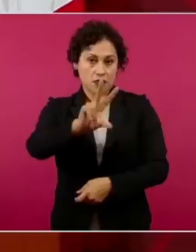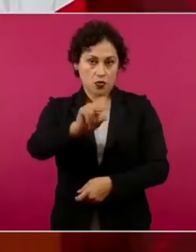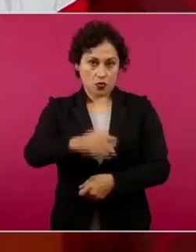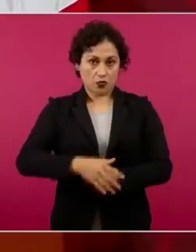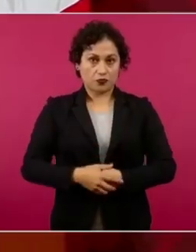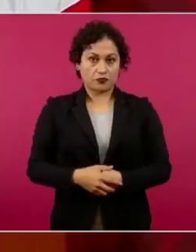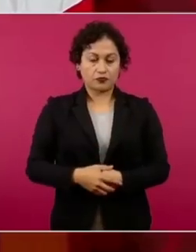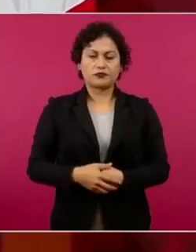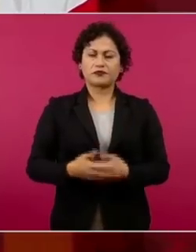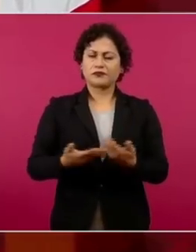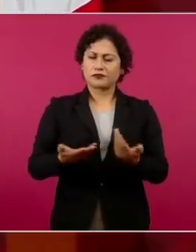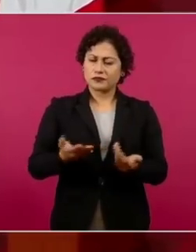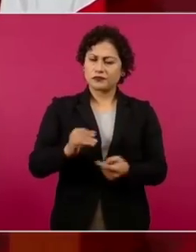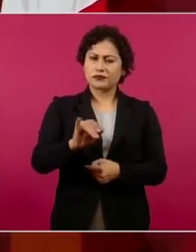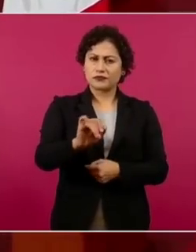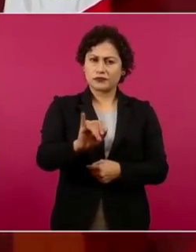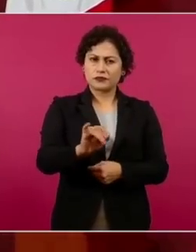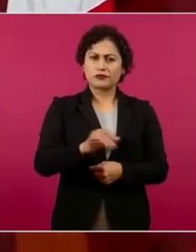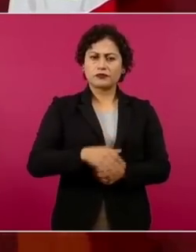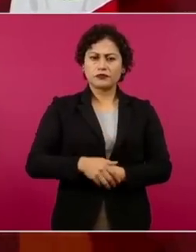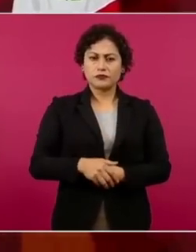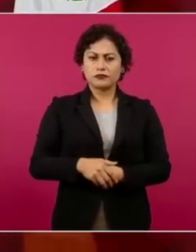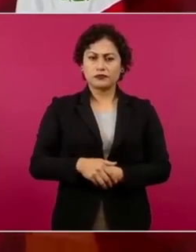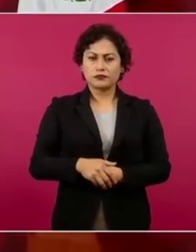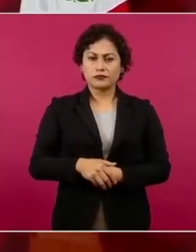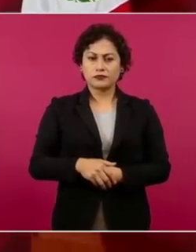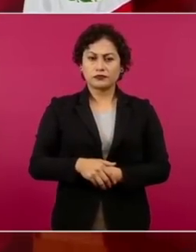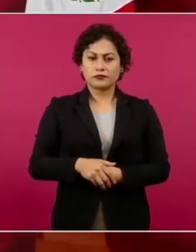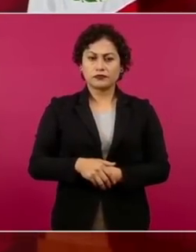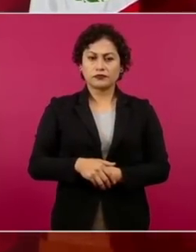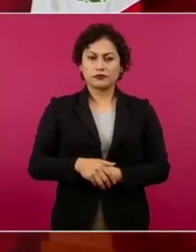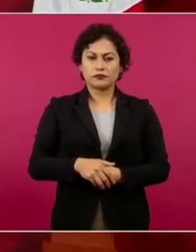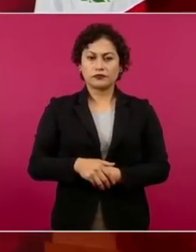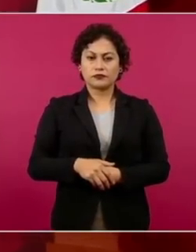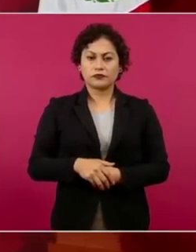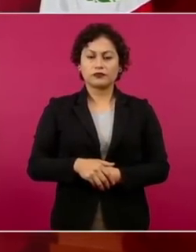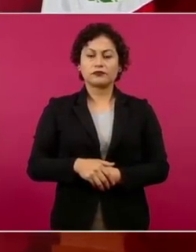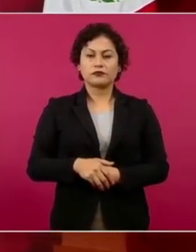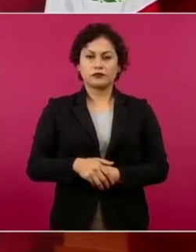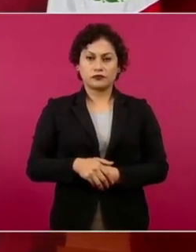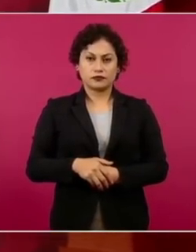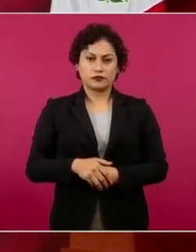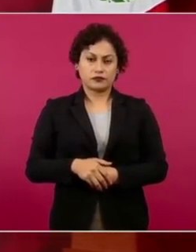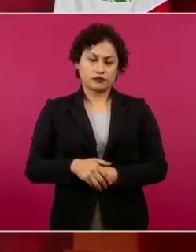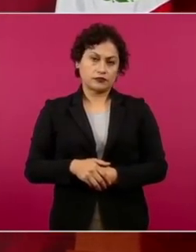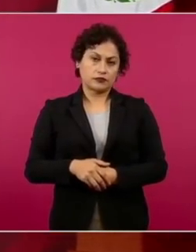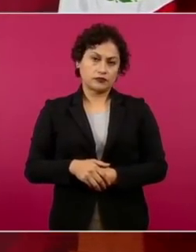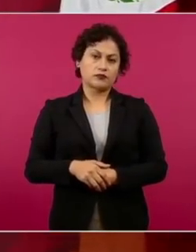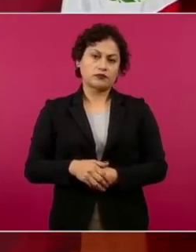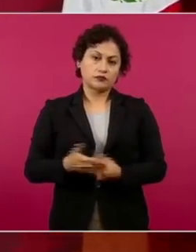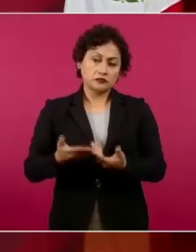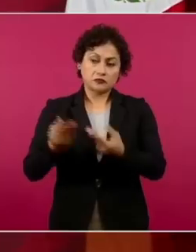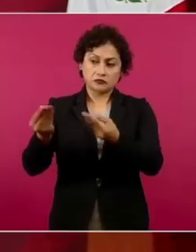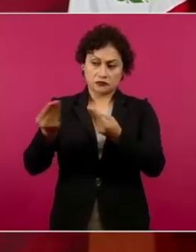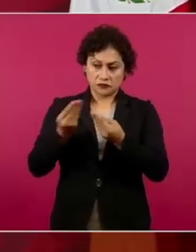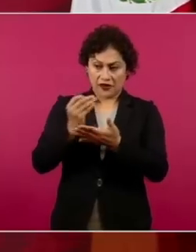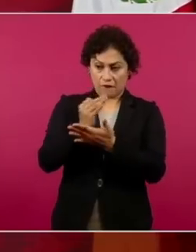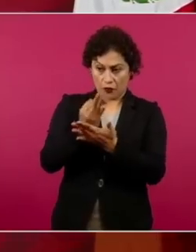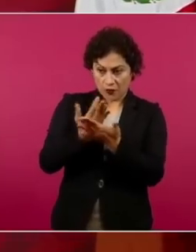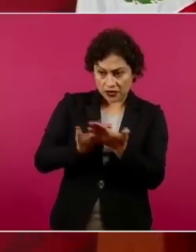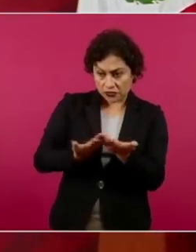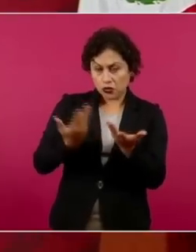envíe, nos dé a conocer, Jorge,